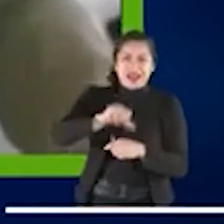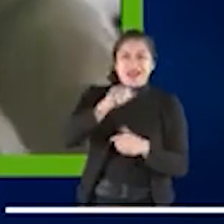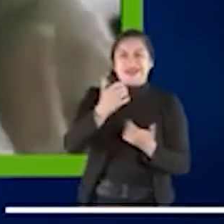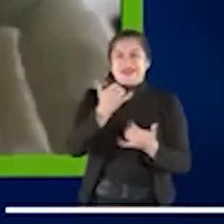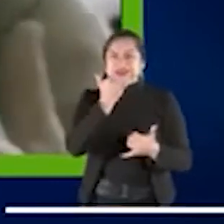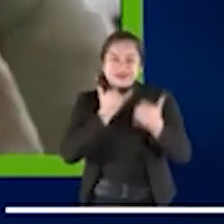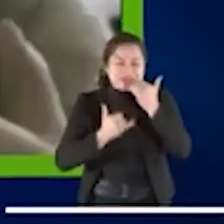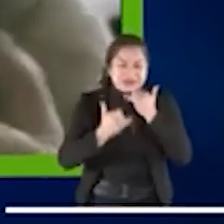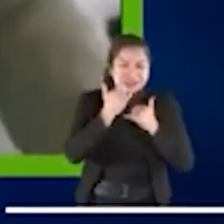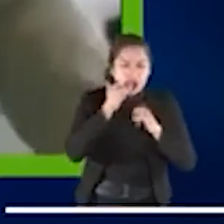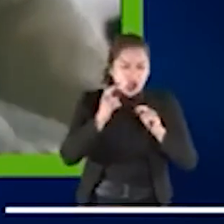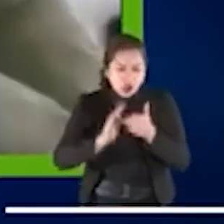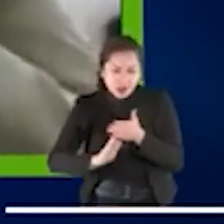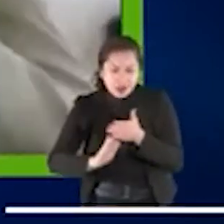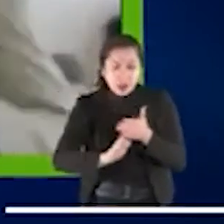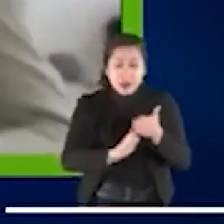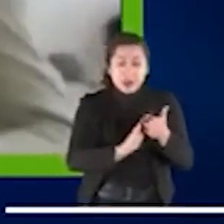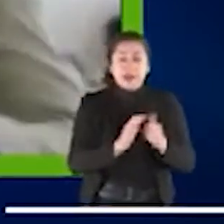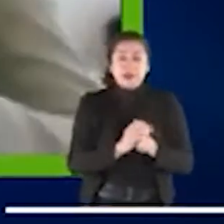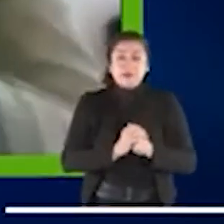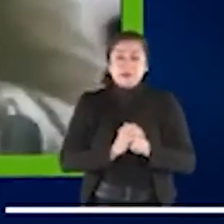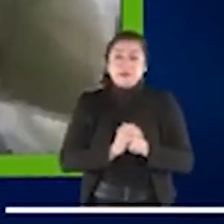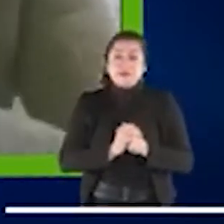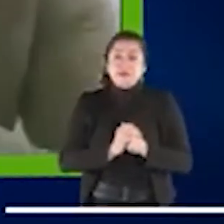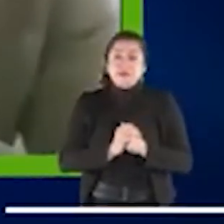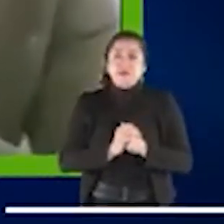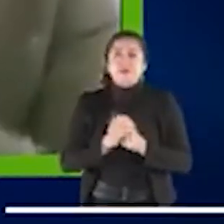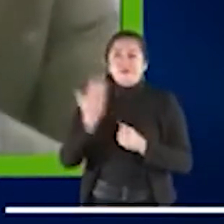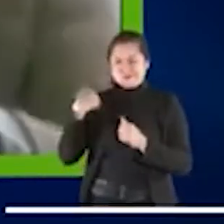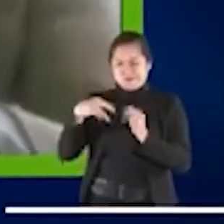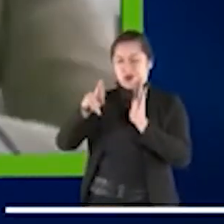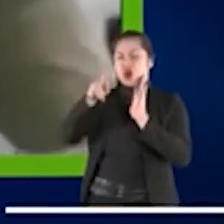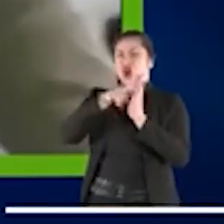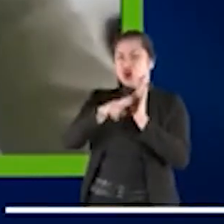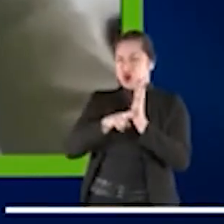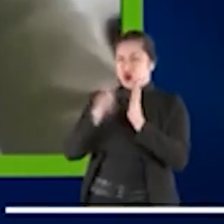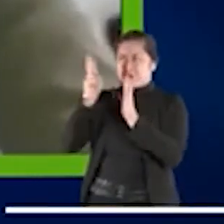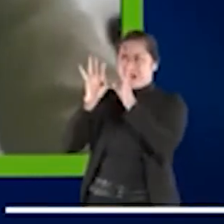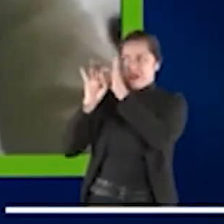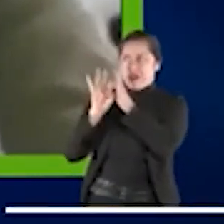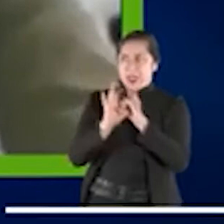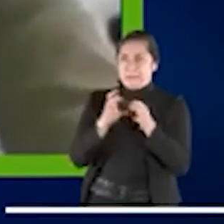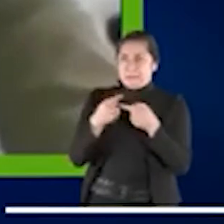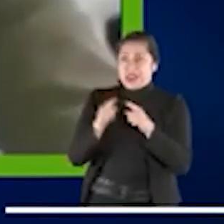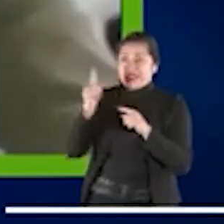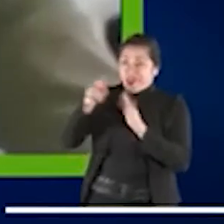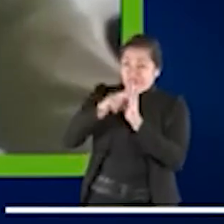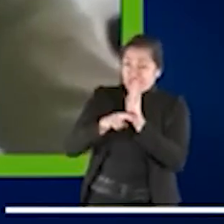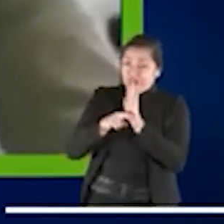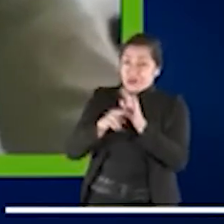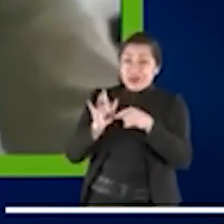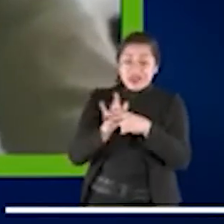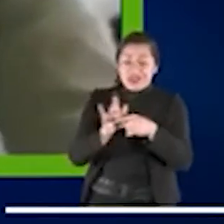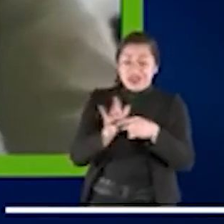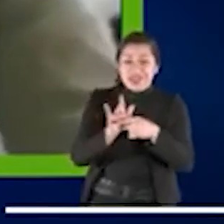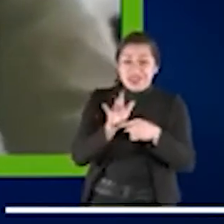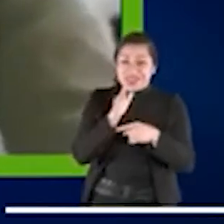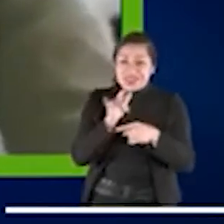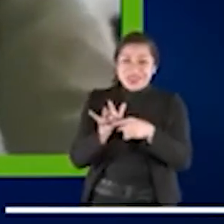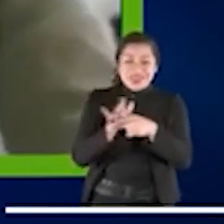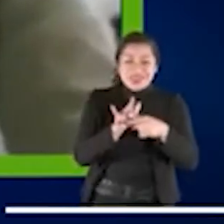penitenciaria. Por lo tanto, estábamos dotándonos de una norma pero que prácticamente no se podía llevar a cabo según